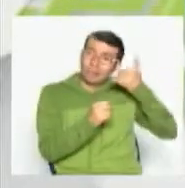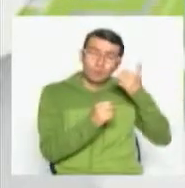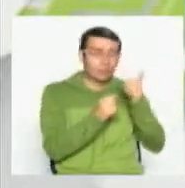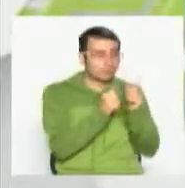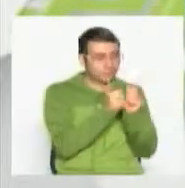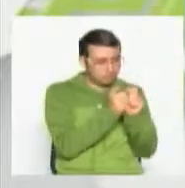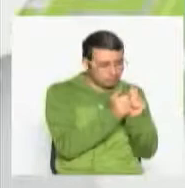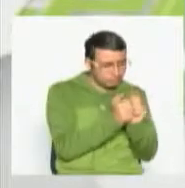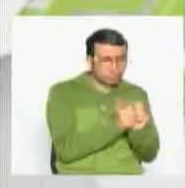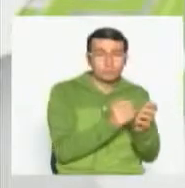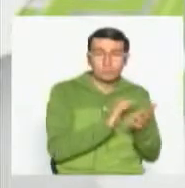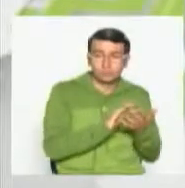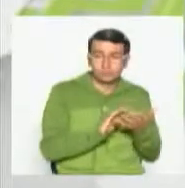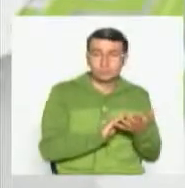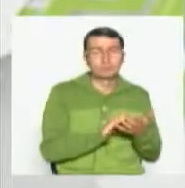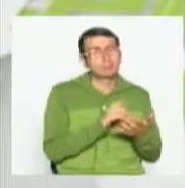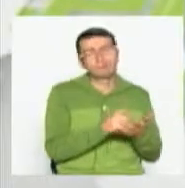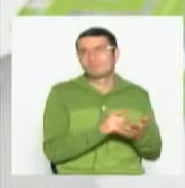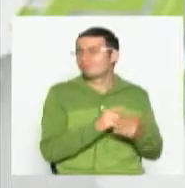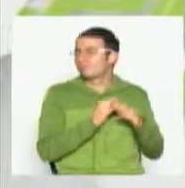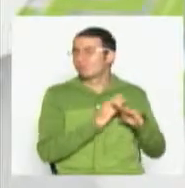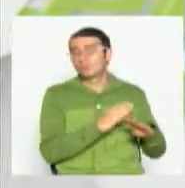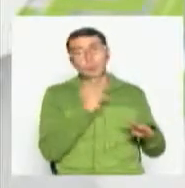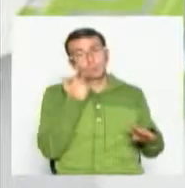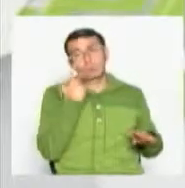importante, pero no es lo único.